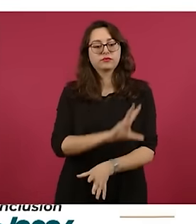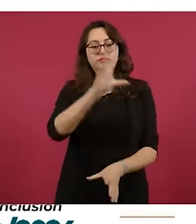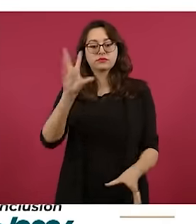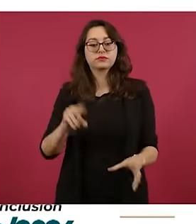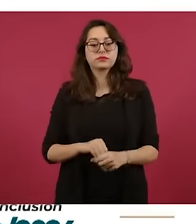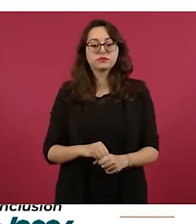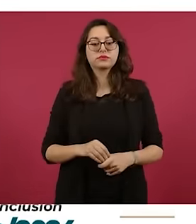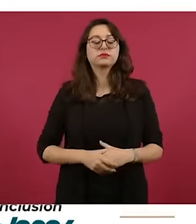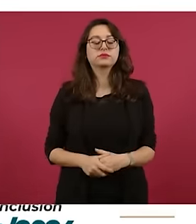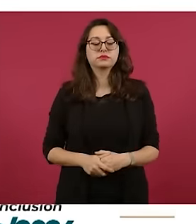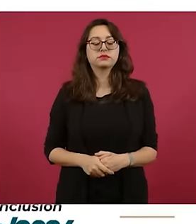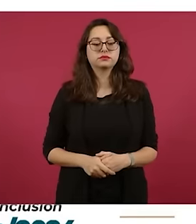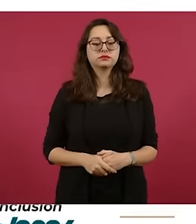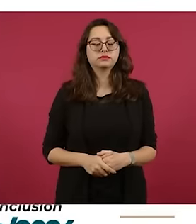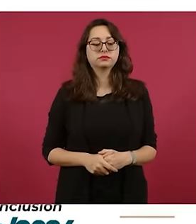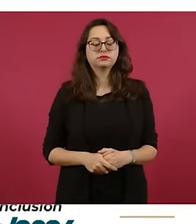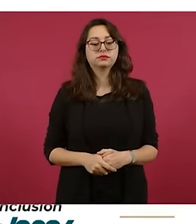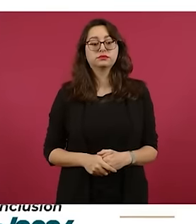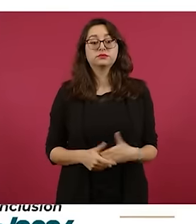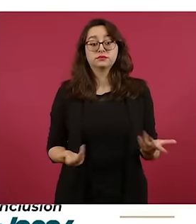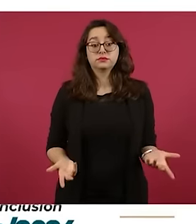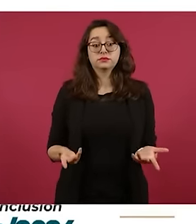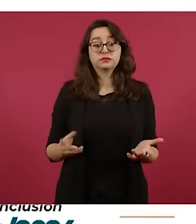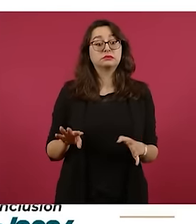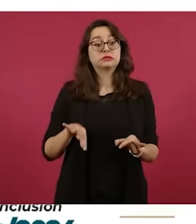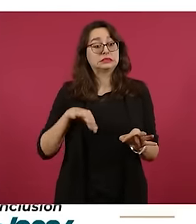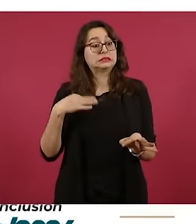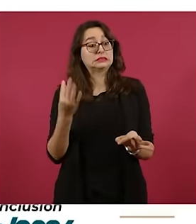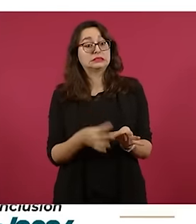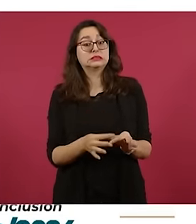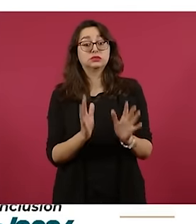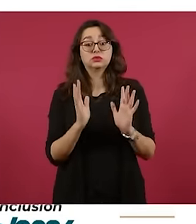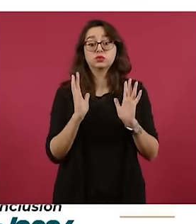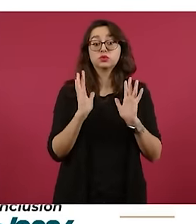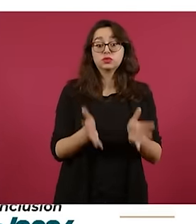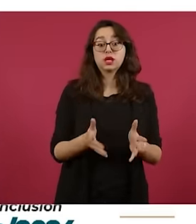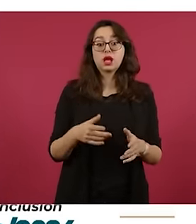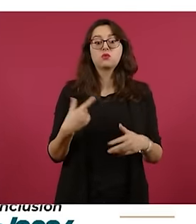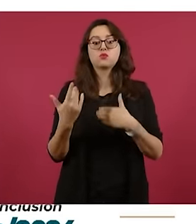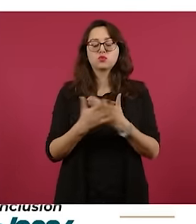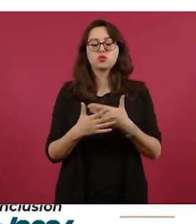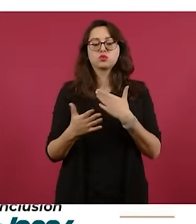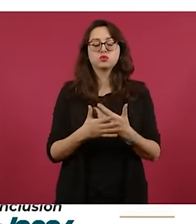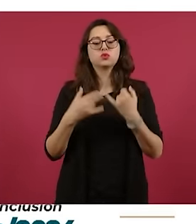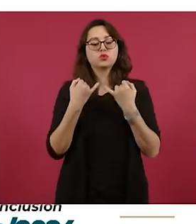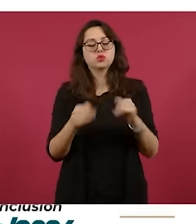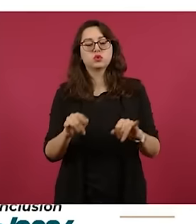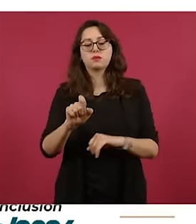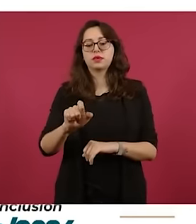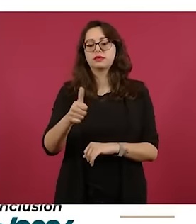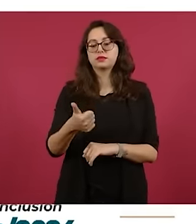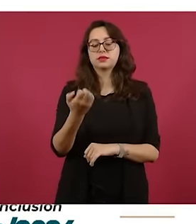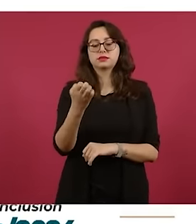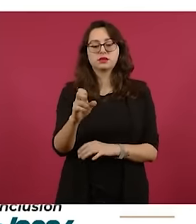Ya terminó nuestro compañero Manzano, general Manzano, y el presidente lo va a entregar a la comunidad el 26